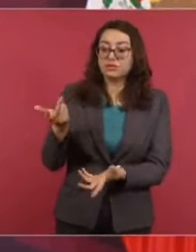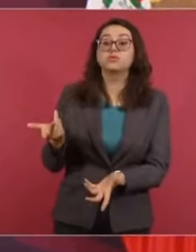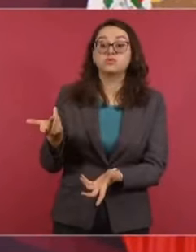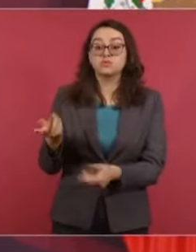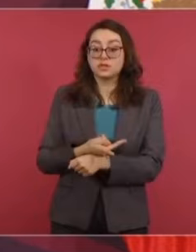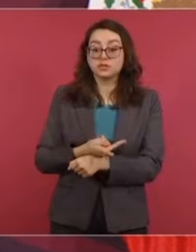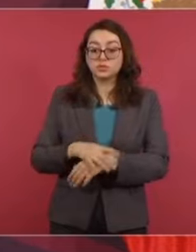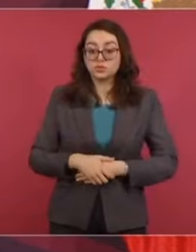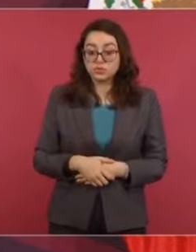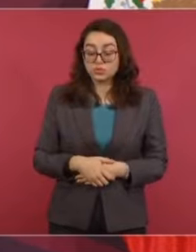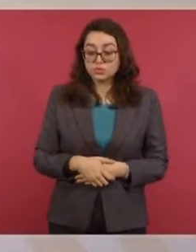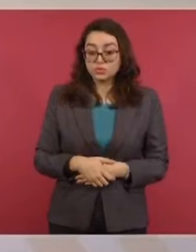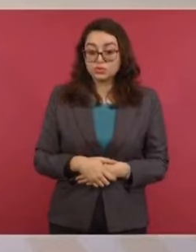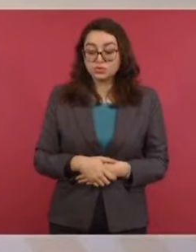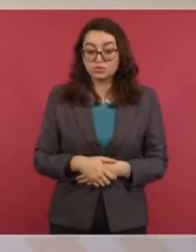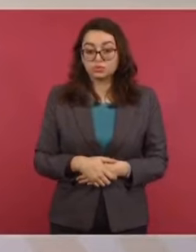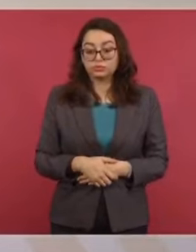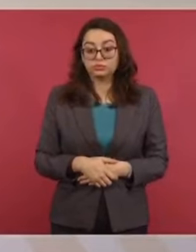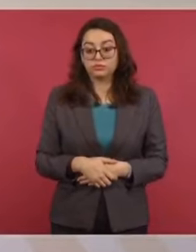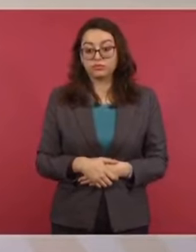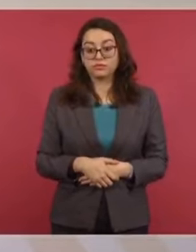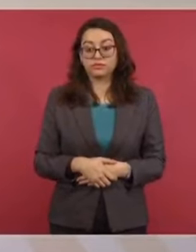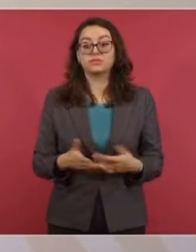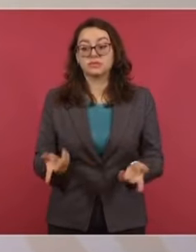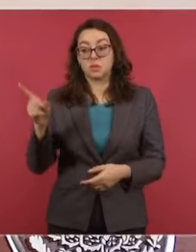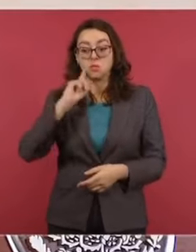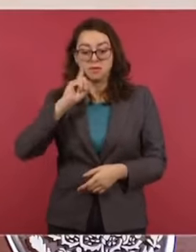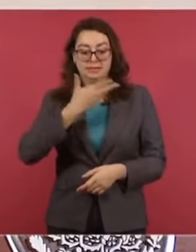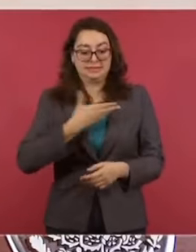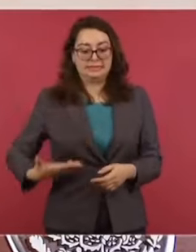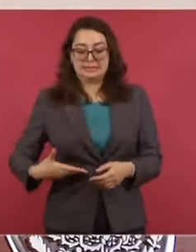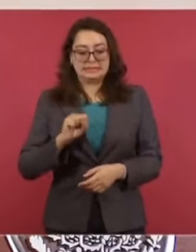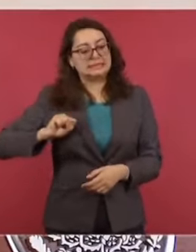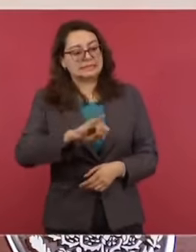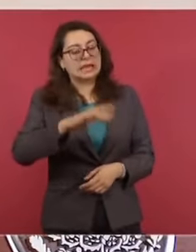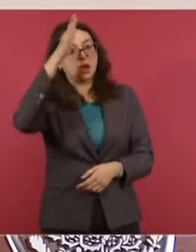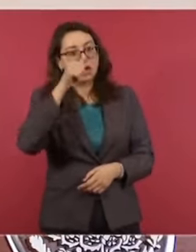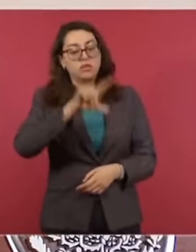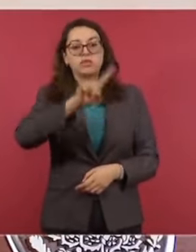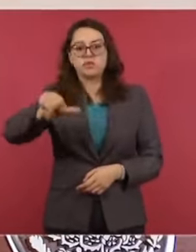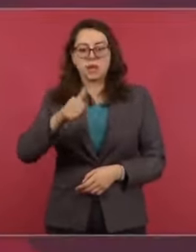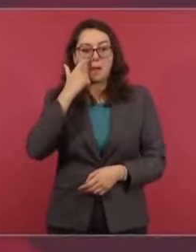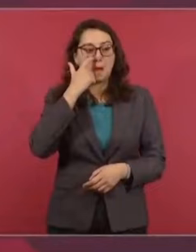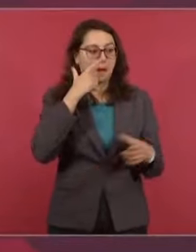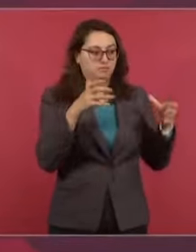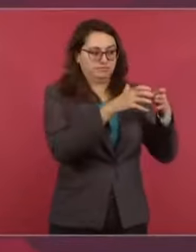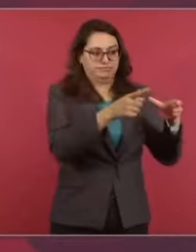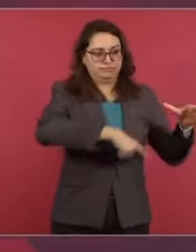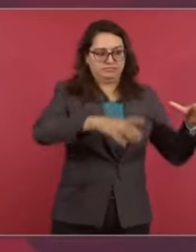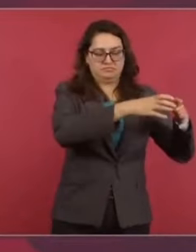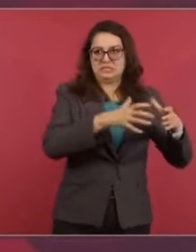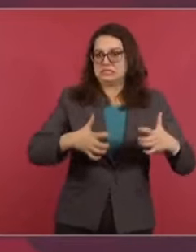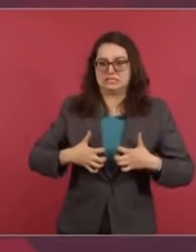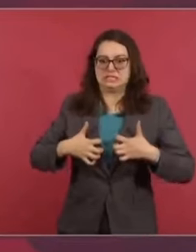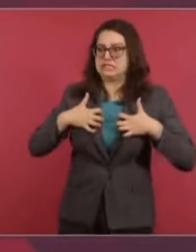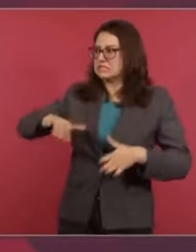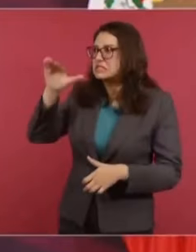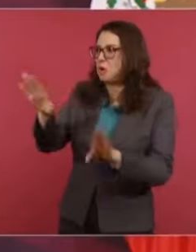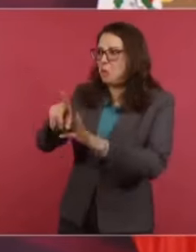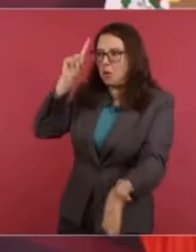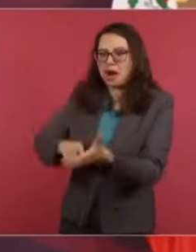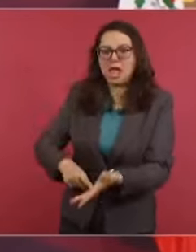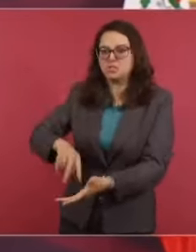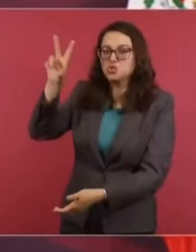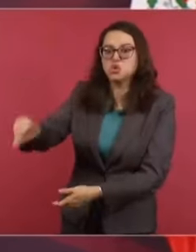Seguramente se han de haber enojado los del Bloque Conservador con ella y le han de haber dicho, ¿qué pasó? No,